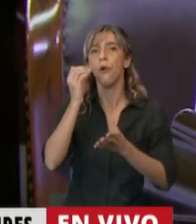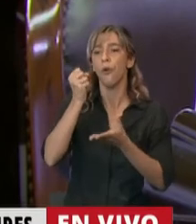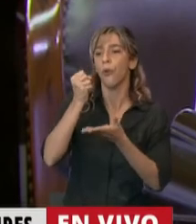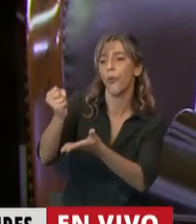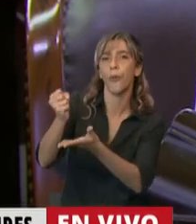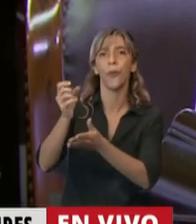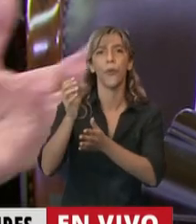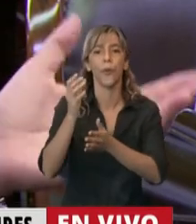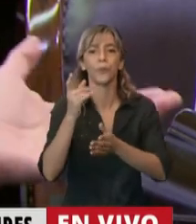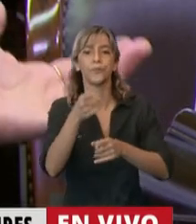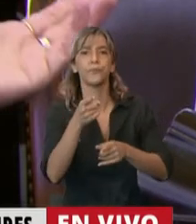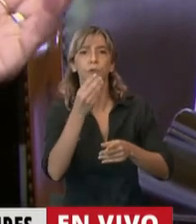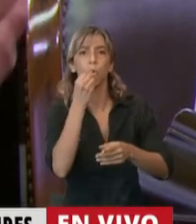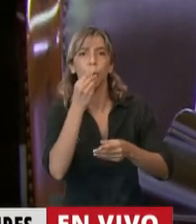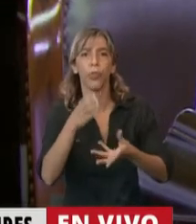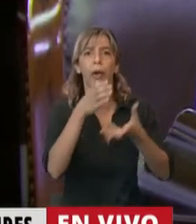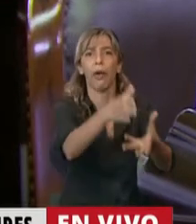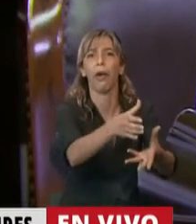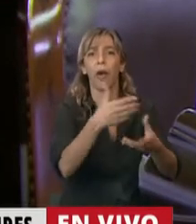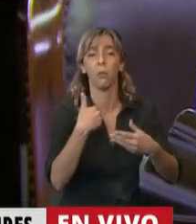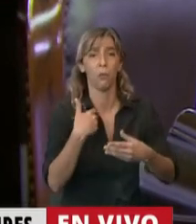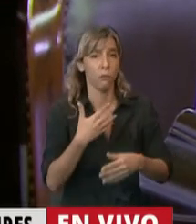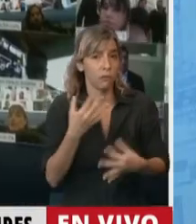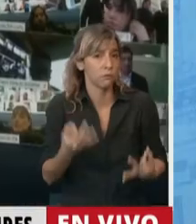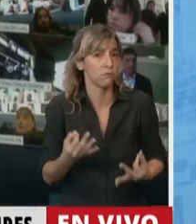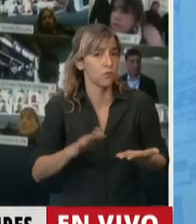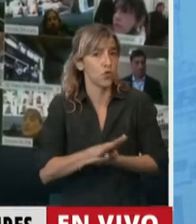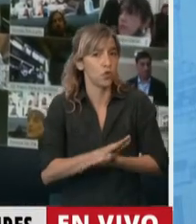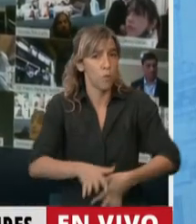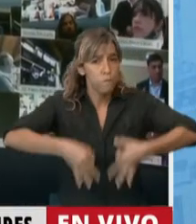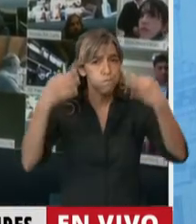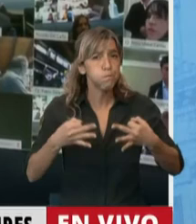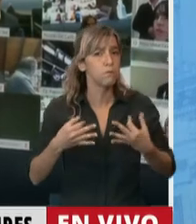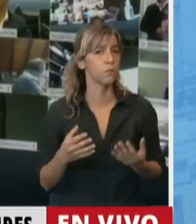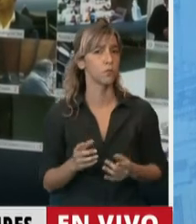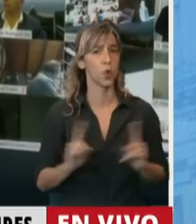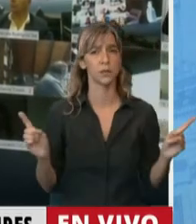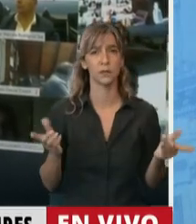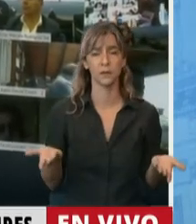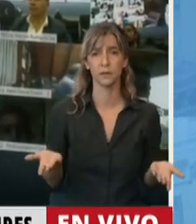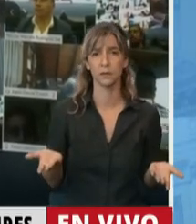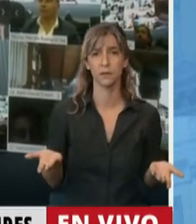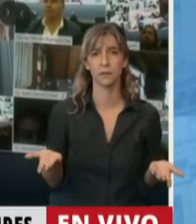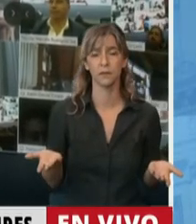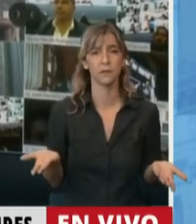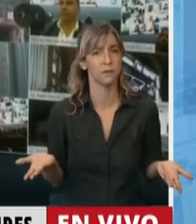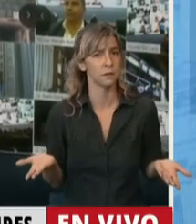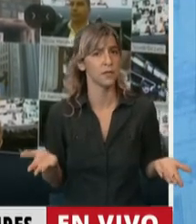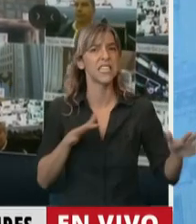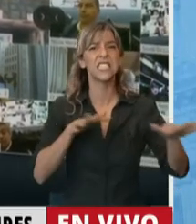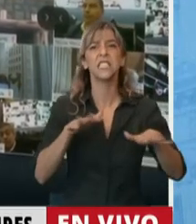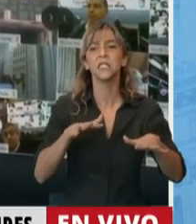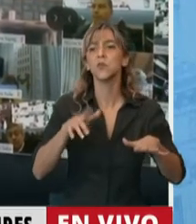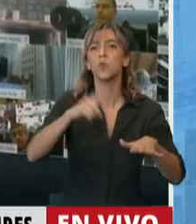nuevos millones de personas en nuestro país se suman a los que están en una situación